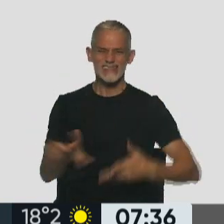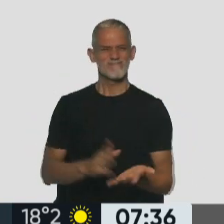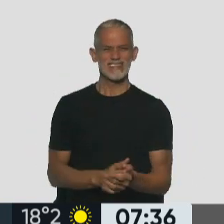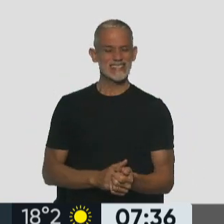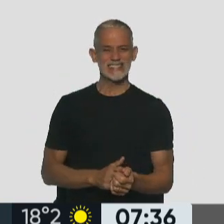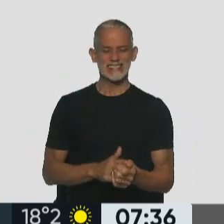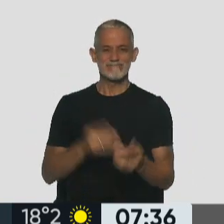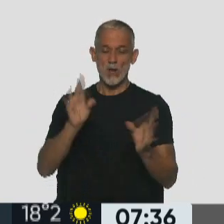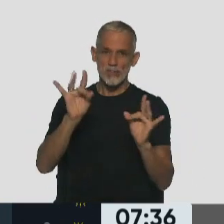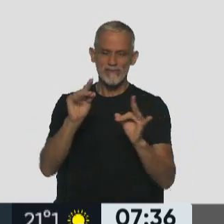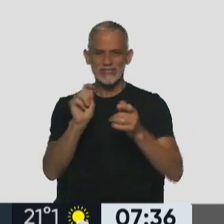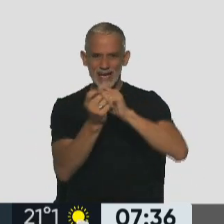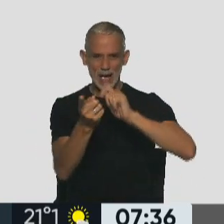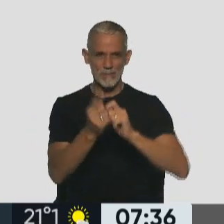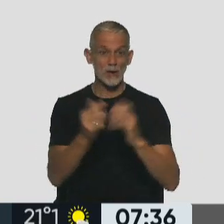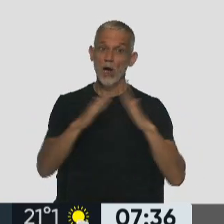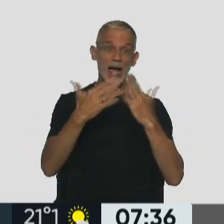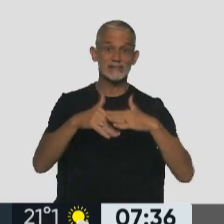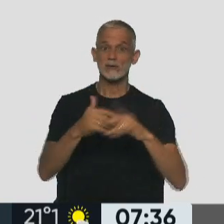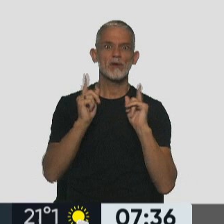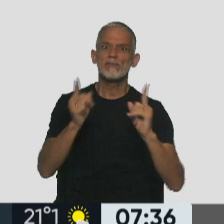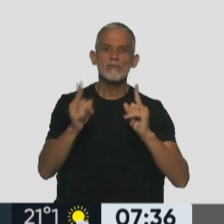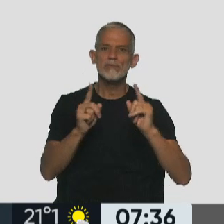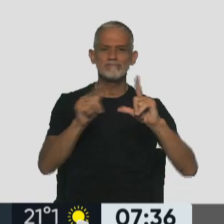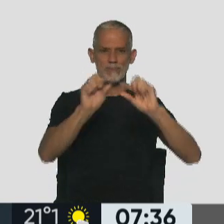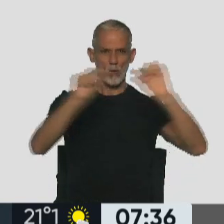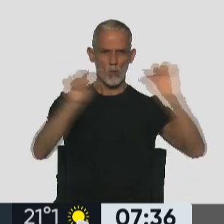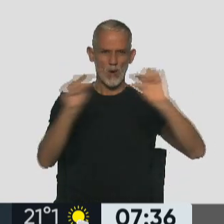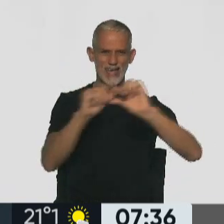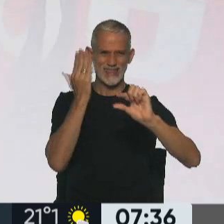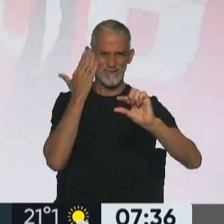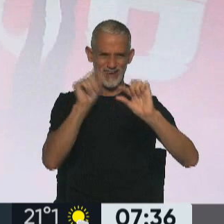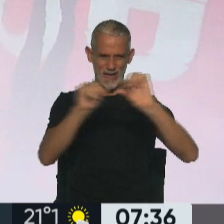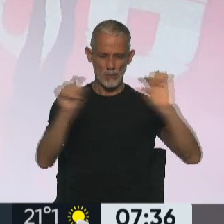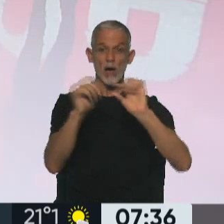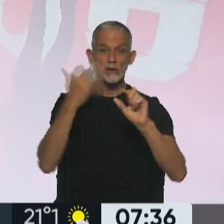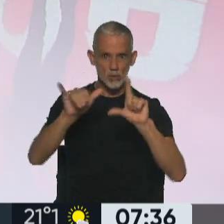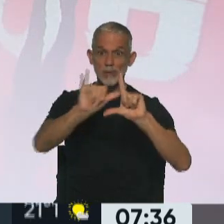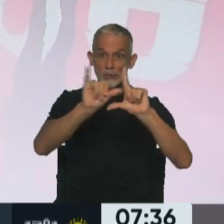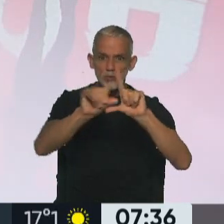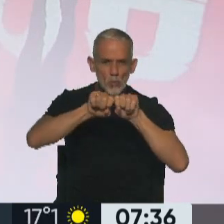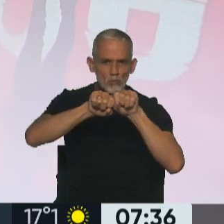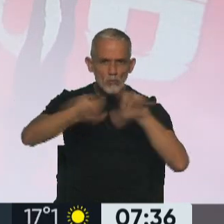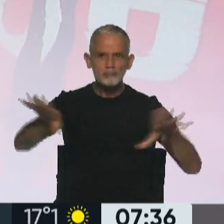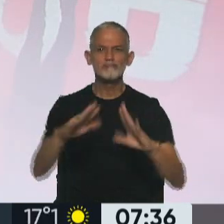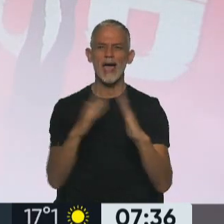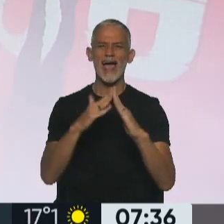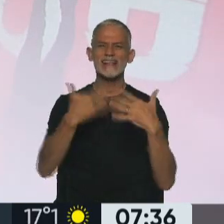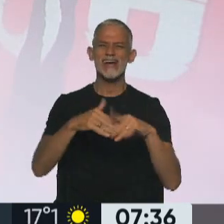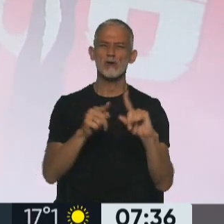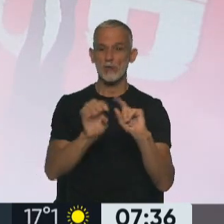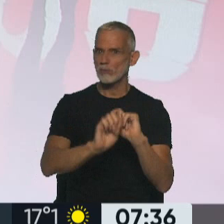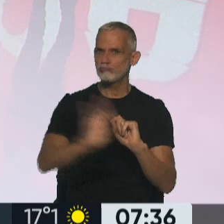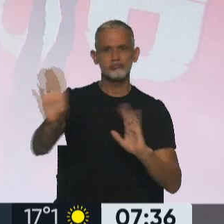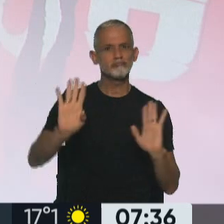organizar. Casa Rosada sigue manteniendo la cuenta. Ayer se transmitió por el YouTube de Casa Rosada en YouTube.